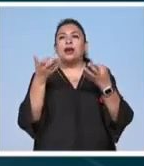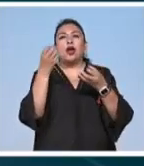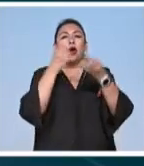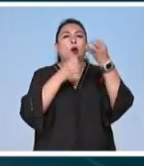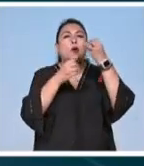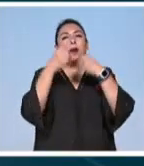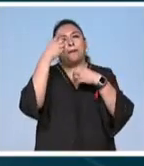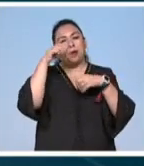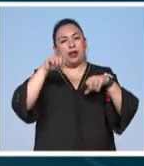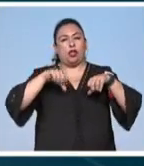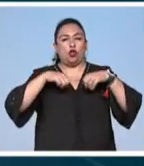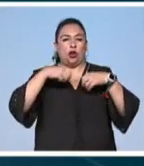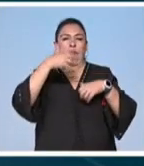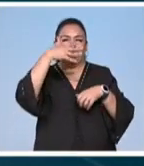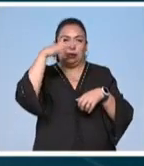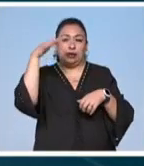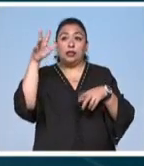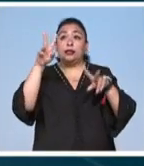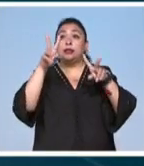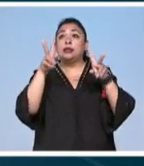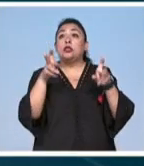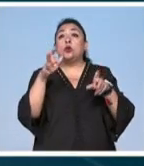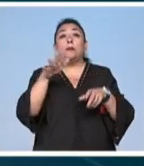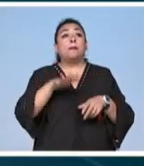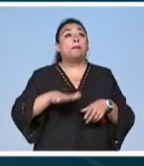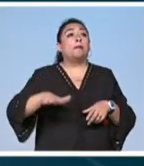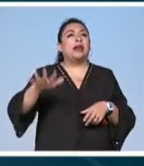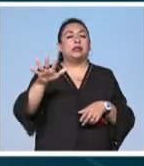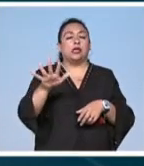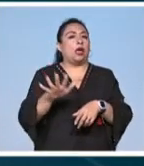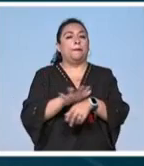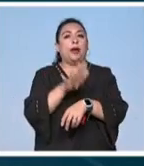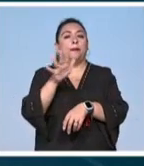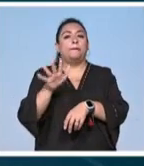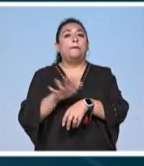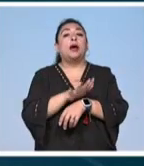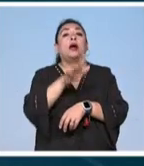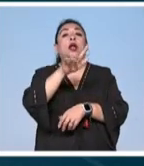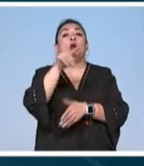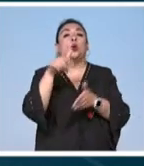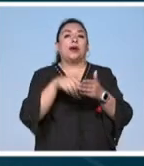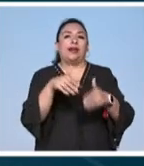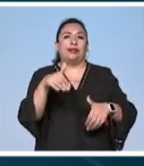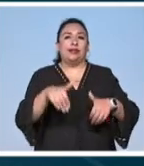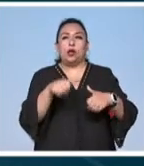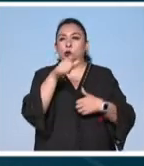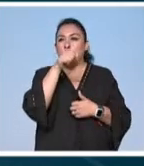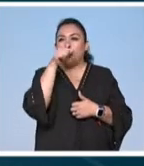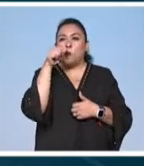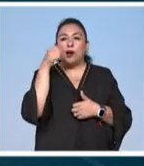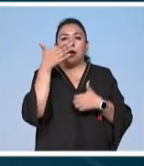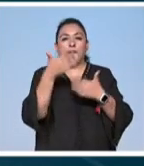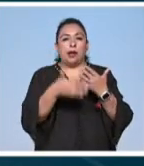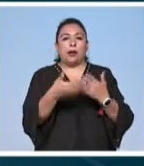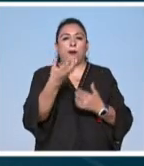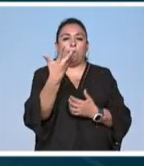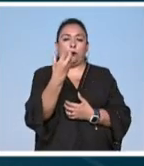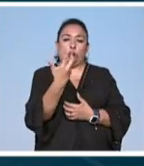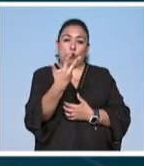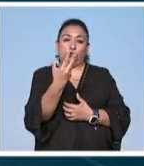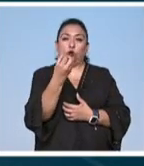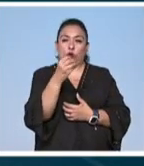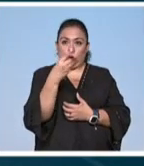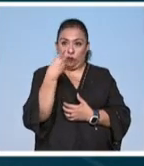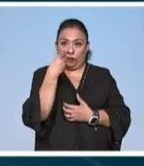de teatro para adolescentes y adultos titulada paisajes eléctricos que se llevará a cabo en el teatro benito juárez hasta el 8 de octubre no te la